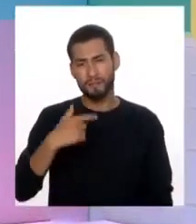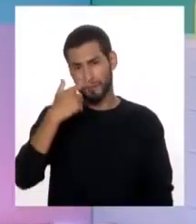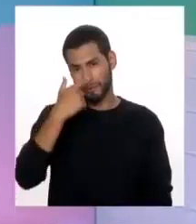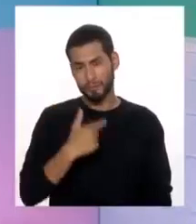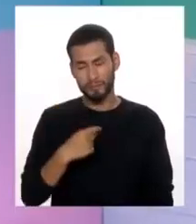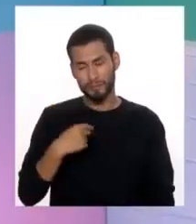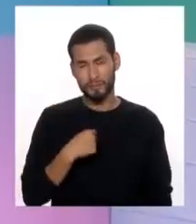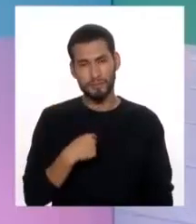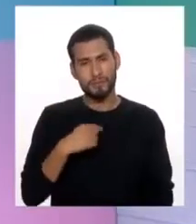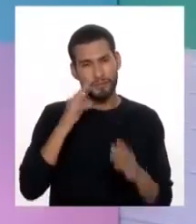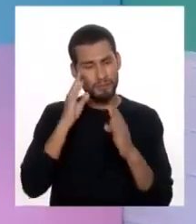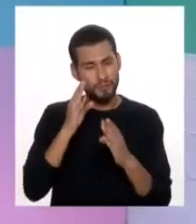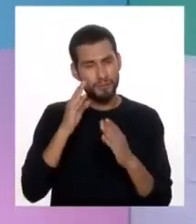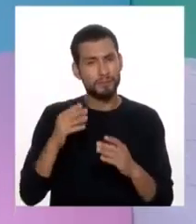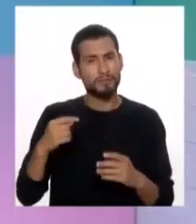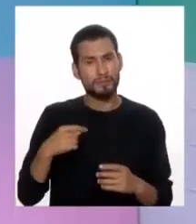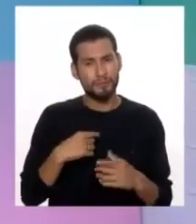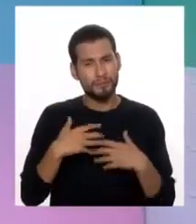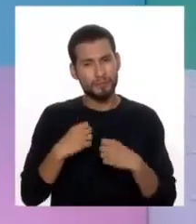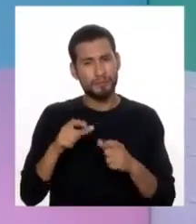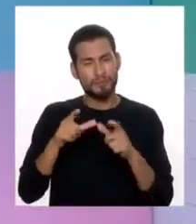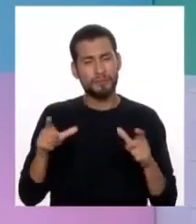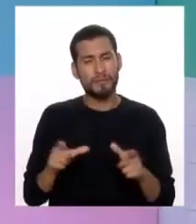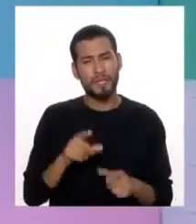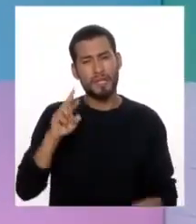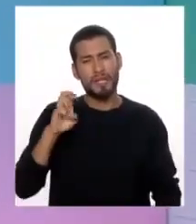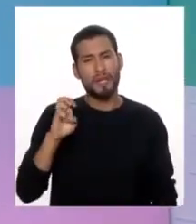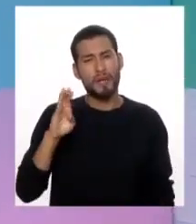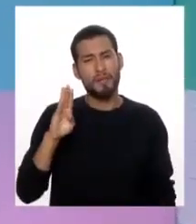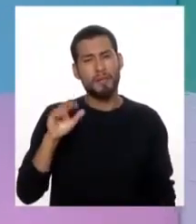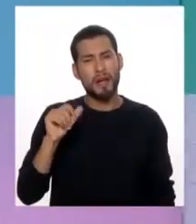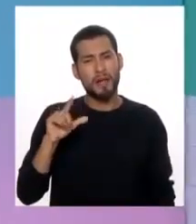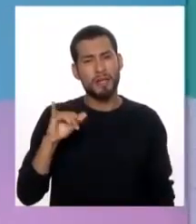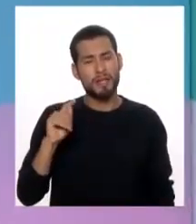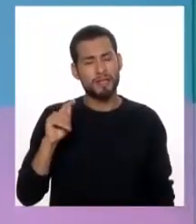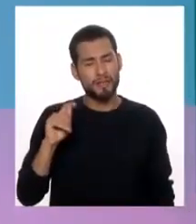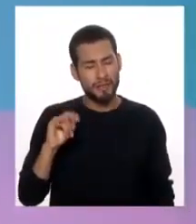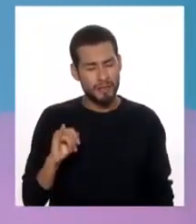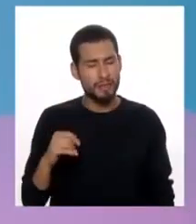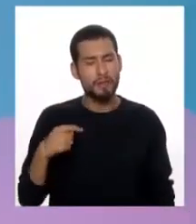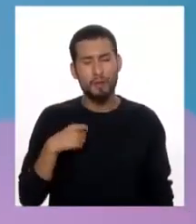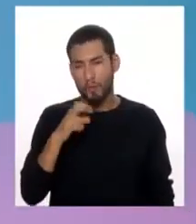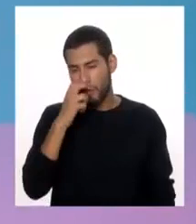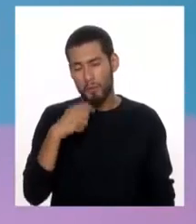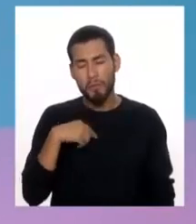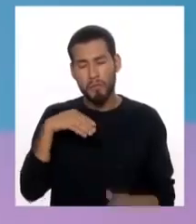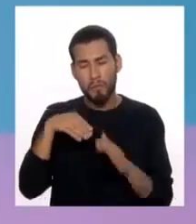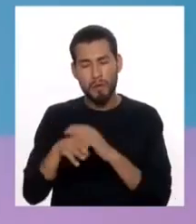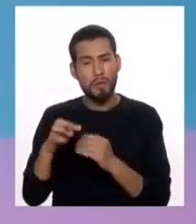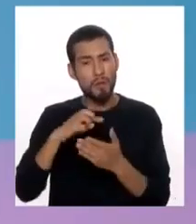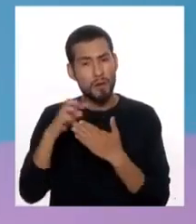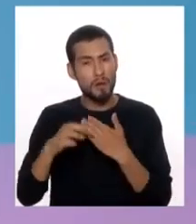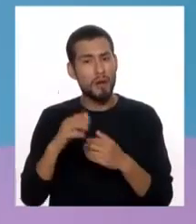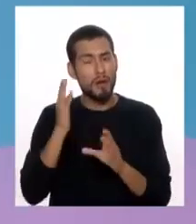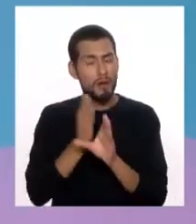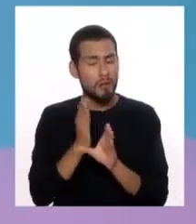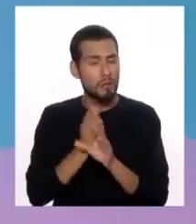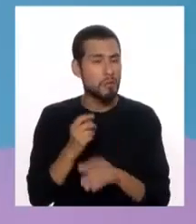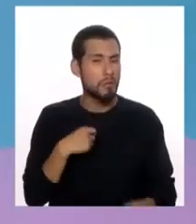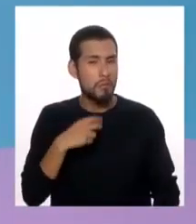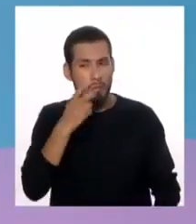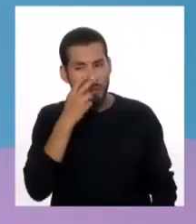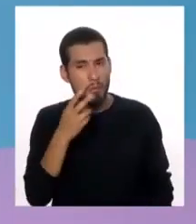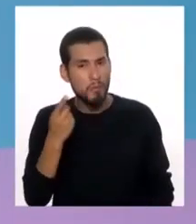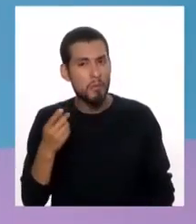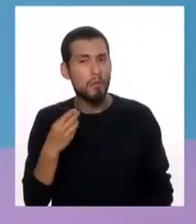que me atiendo en el salud de Rivagliati. Yo, por curiosidad, entré a un programa de psicología, por curiosidad, para ver